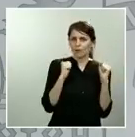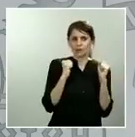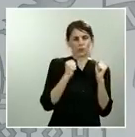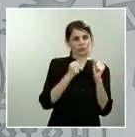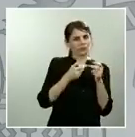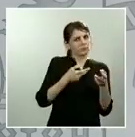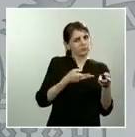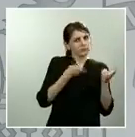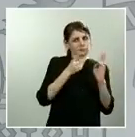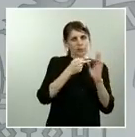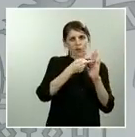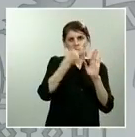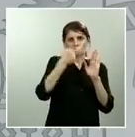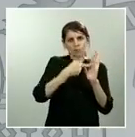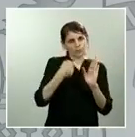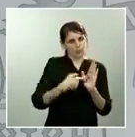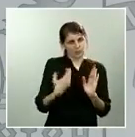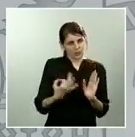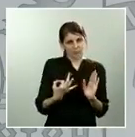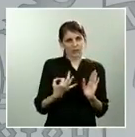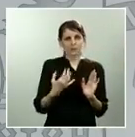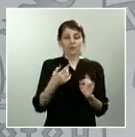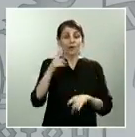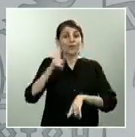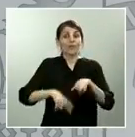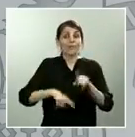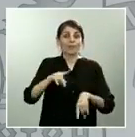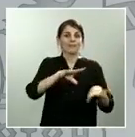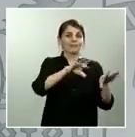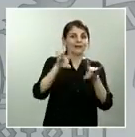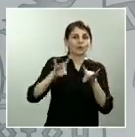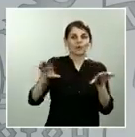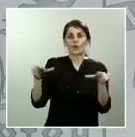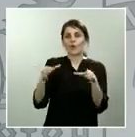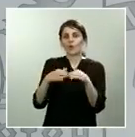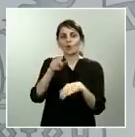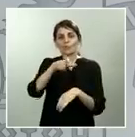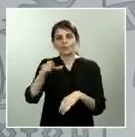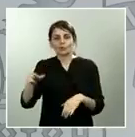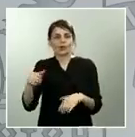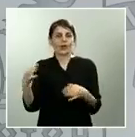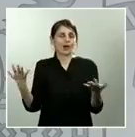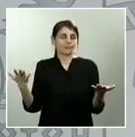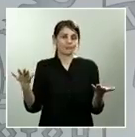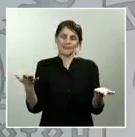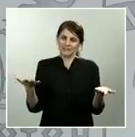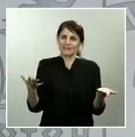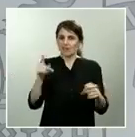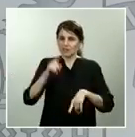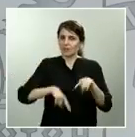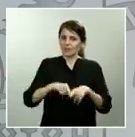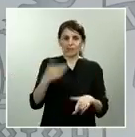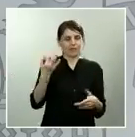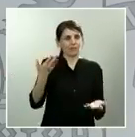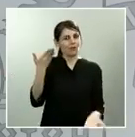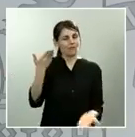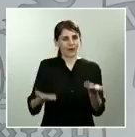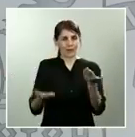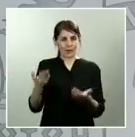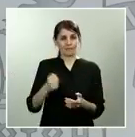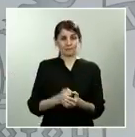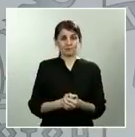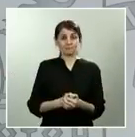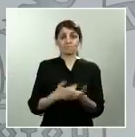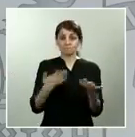o tiene que ver con los territorios y con eso también contesto la primera pregunta todavía este grupo de expertos no ha